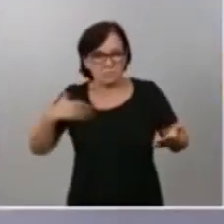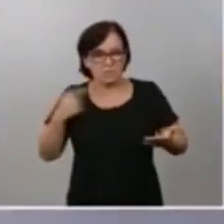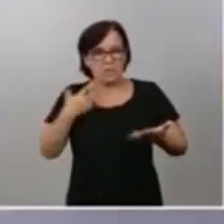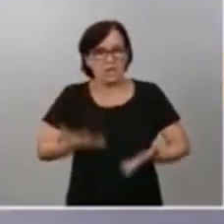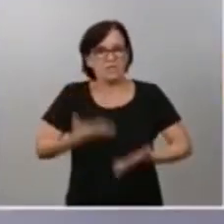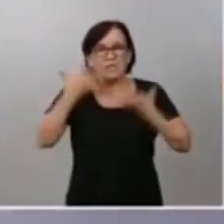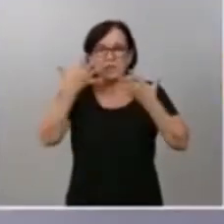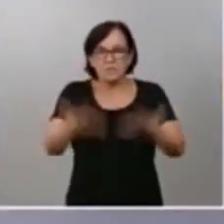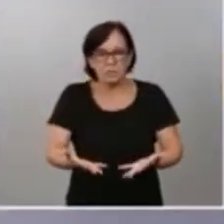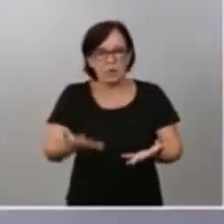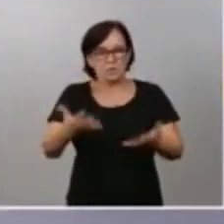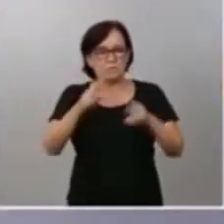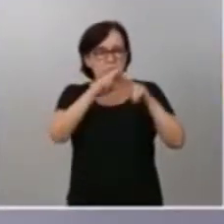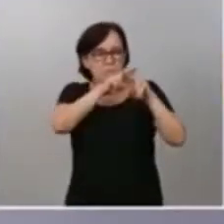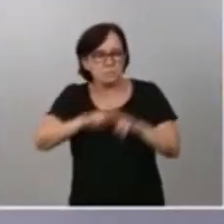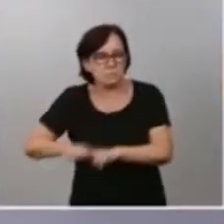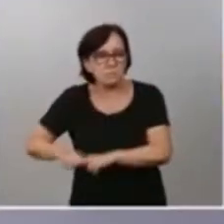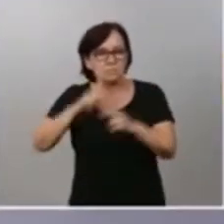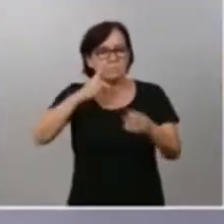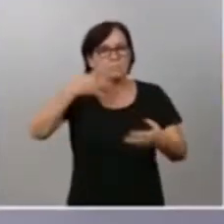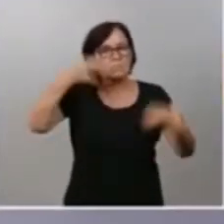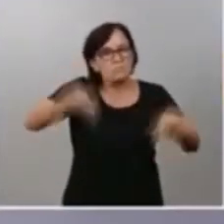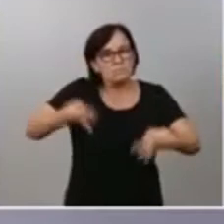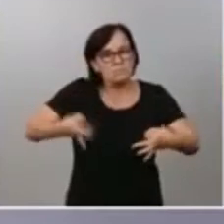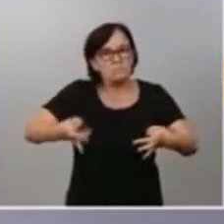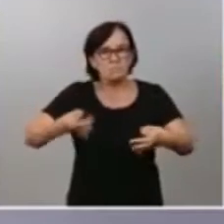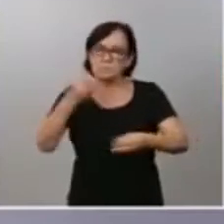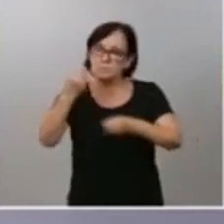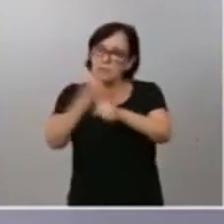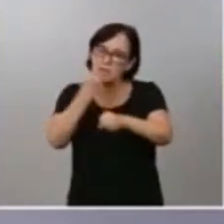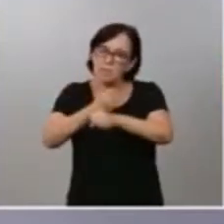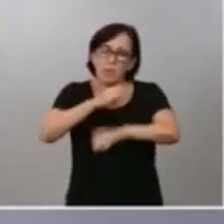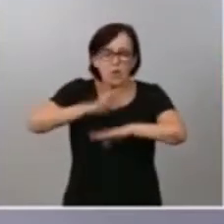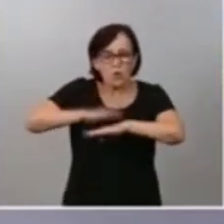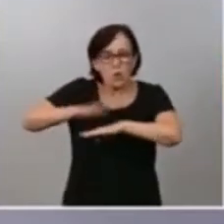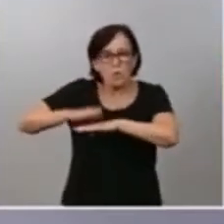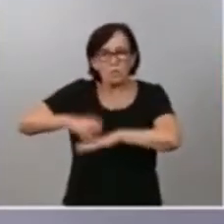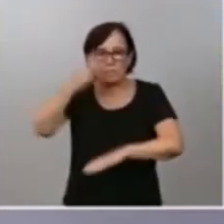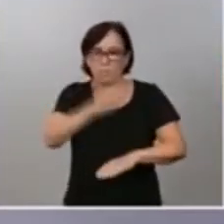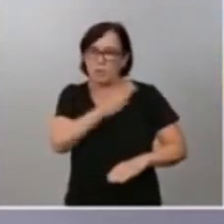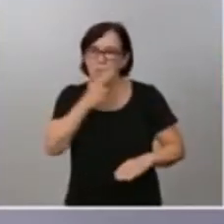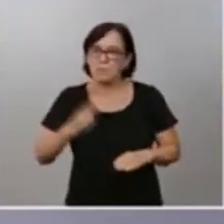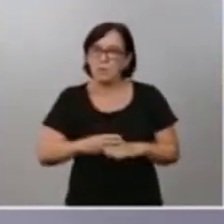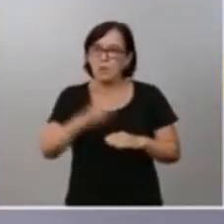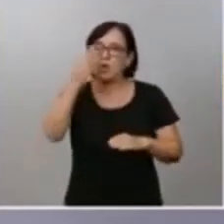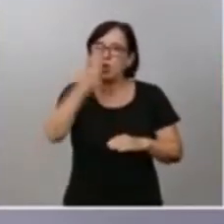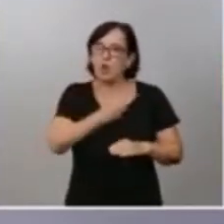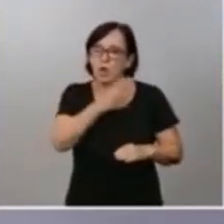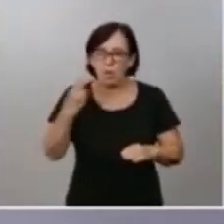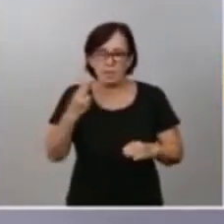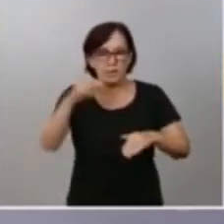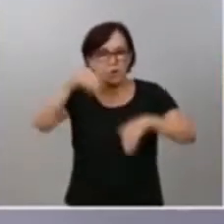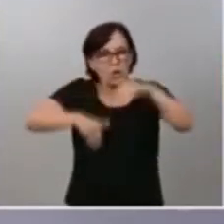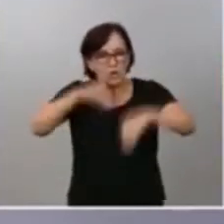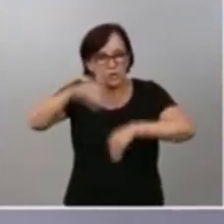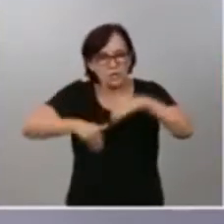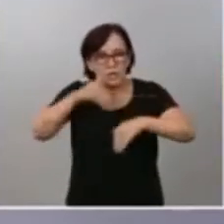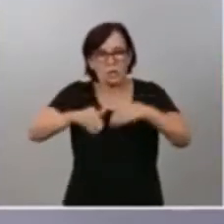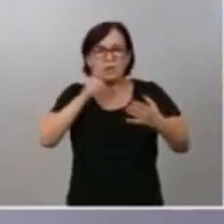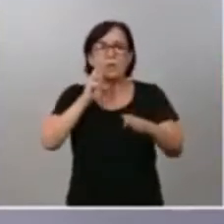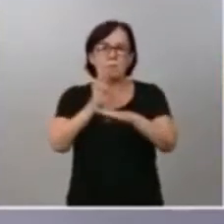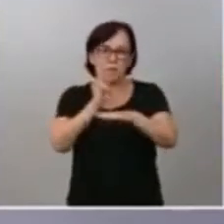examen, la veracidad de los actos y el cumplimiento de las promesas, de los compromisos electorales y de los compromisos parlamentarios.